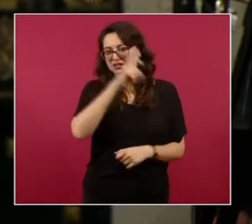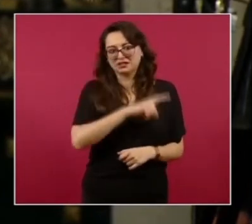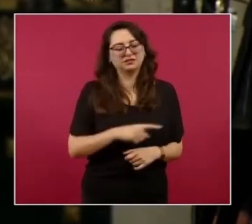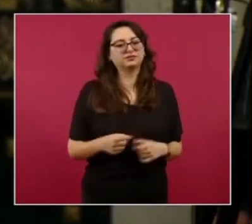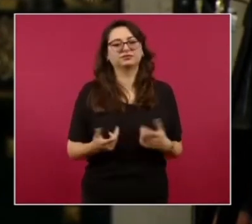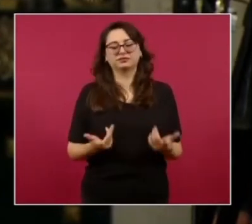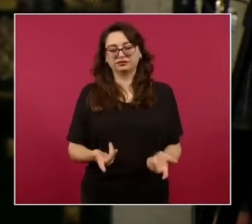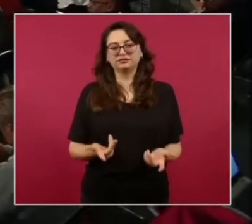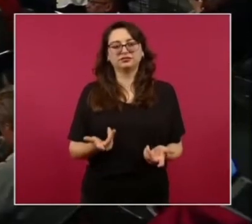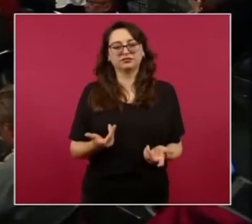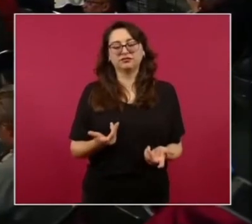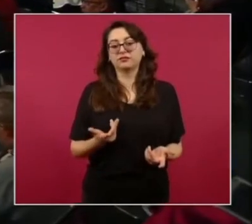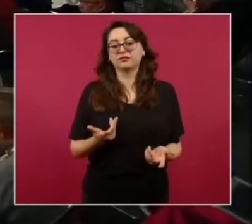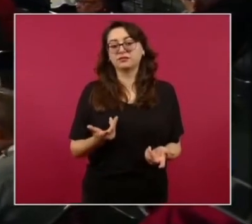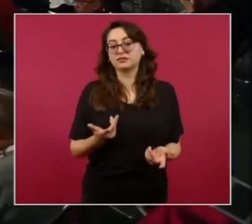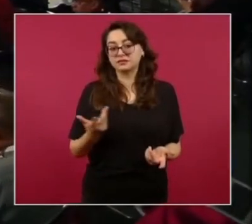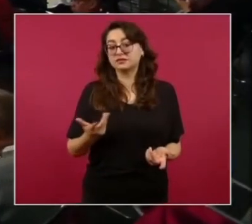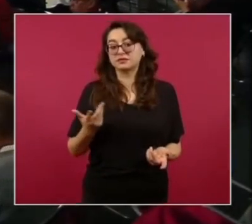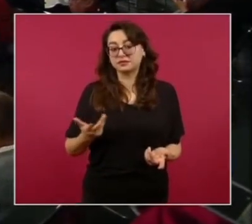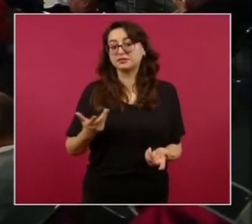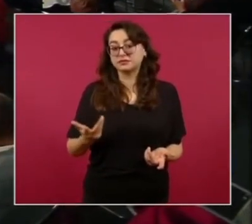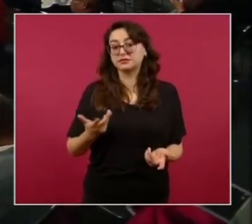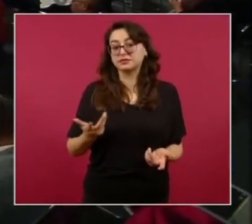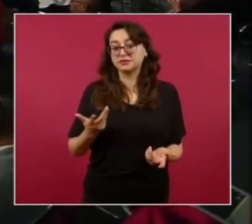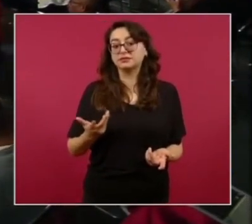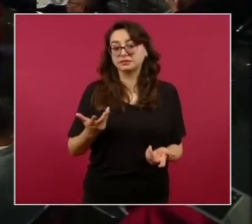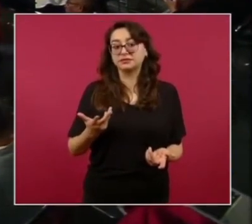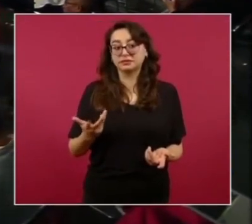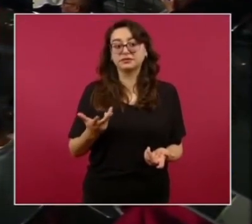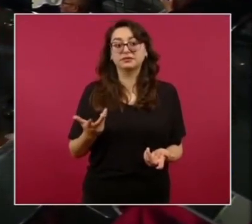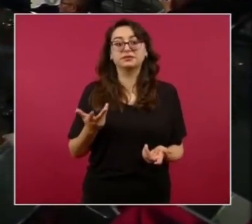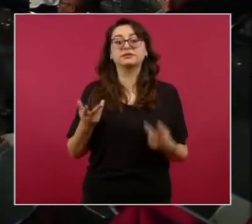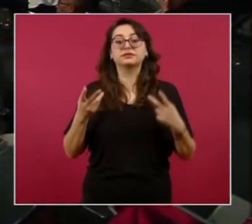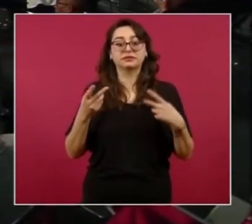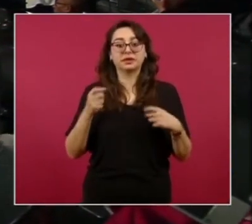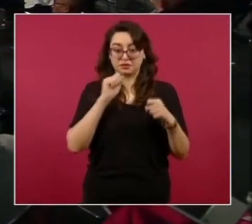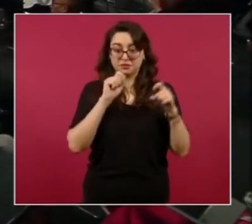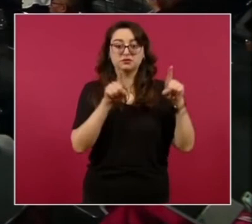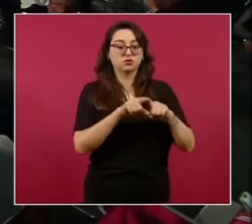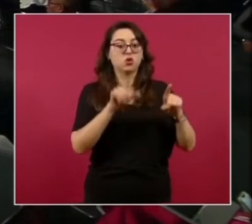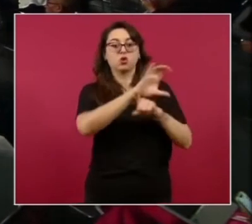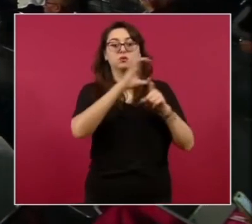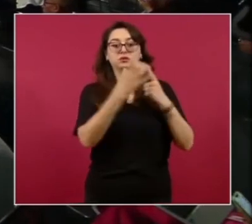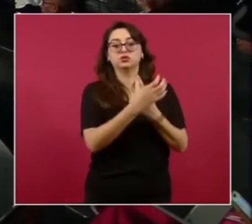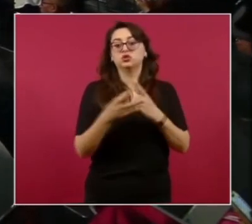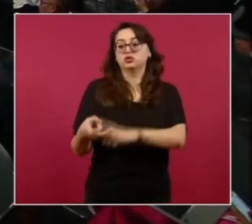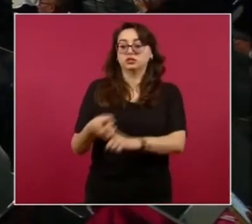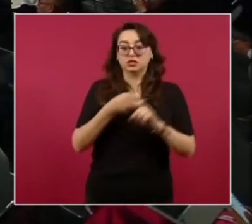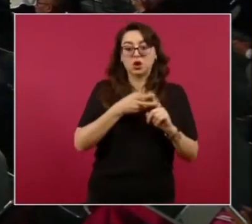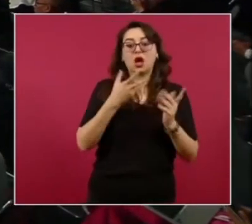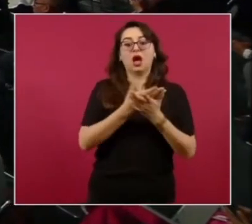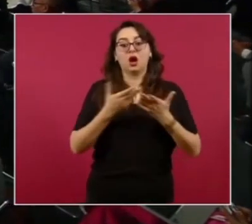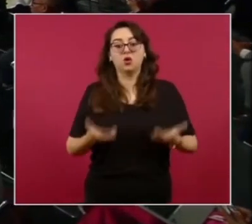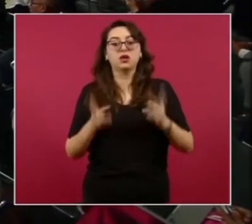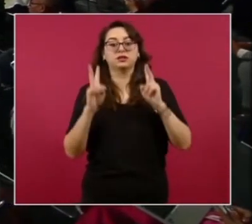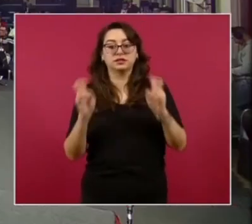es más, incluso de los que se dedican a los antisecuestros Se están enfocando también ahora en el tema de la